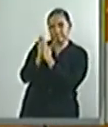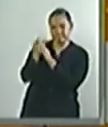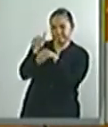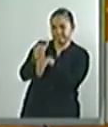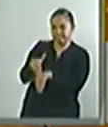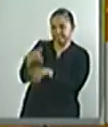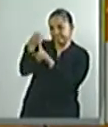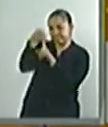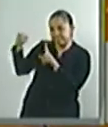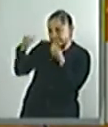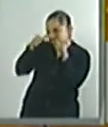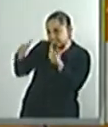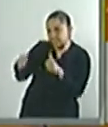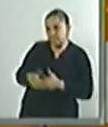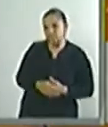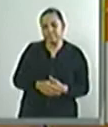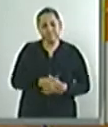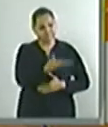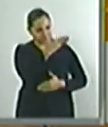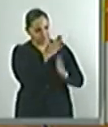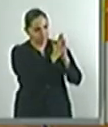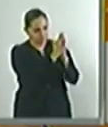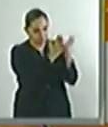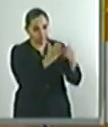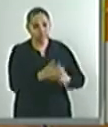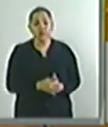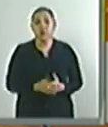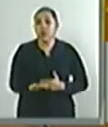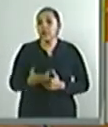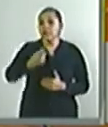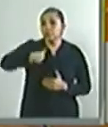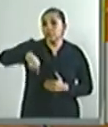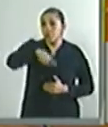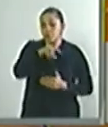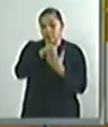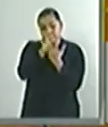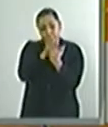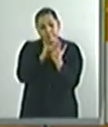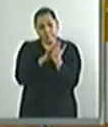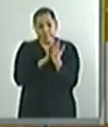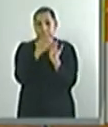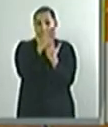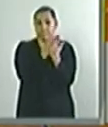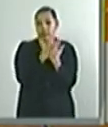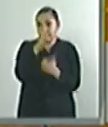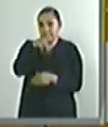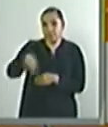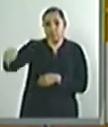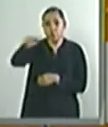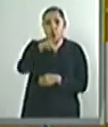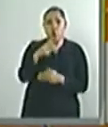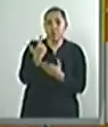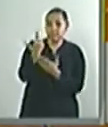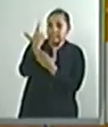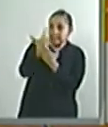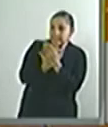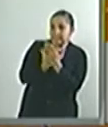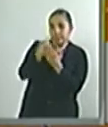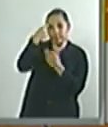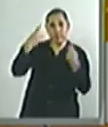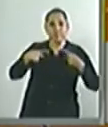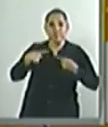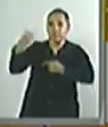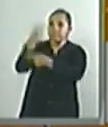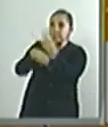están presentes de acuerdo a la lista de asistencia. Habemos como 50 acá, de las cuales veo como